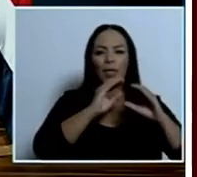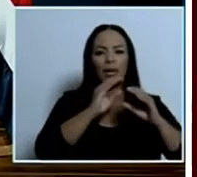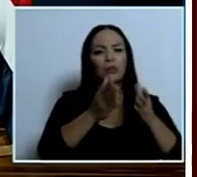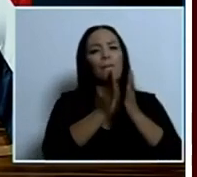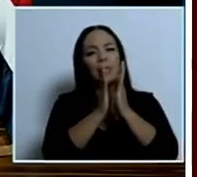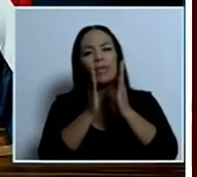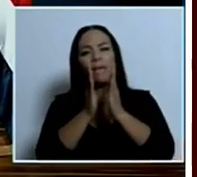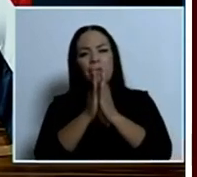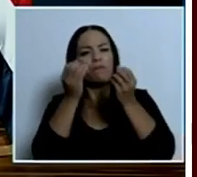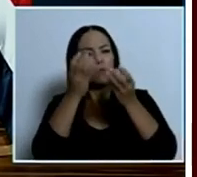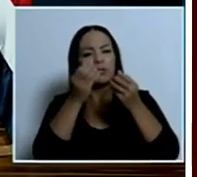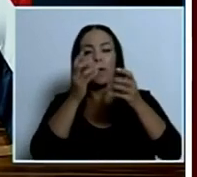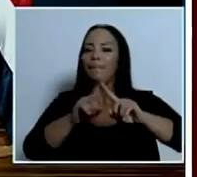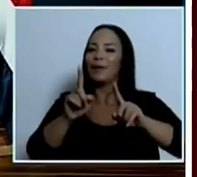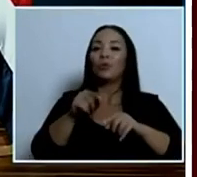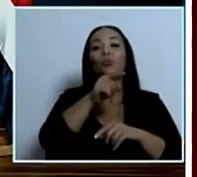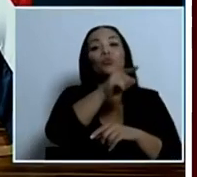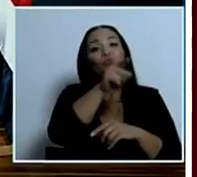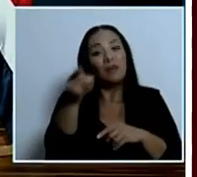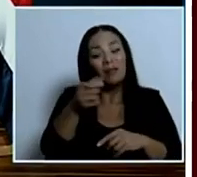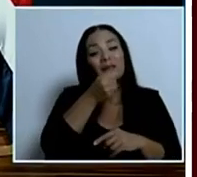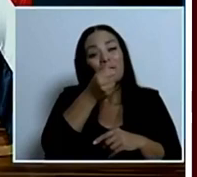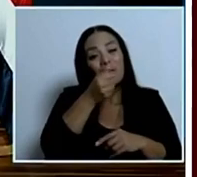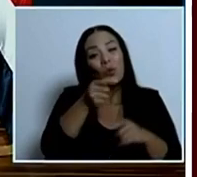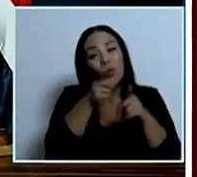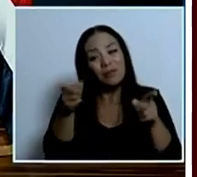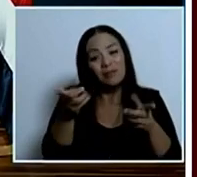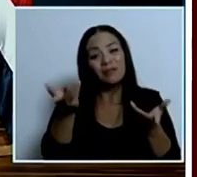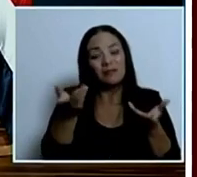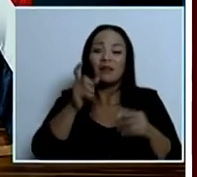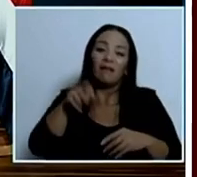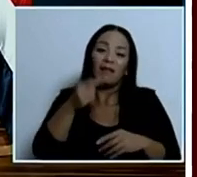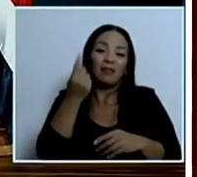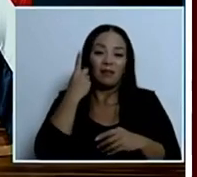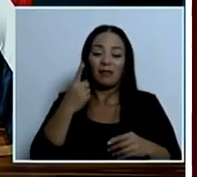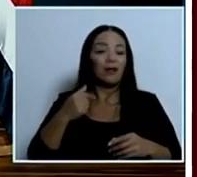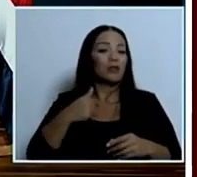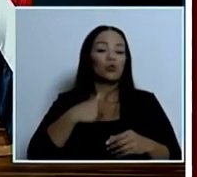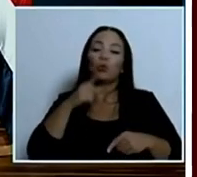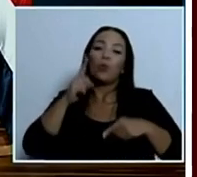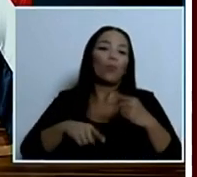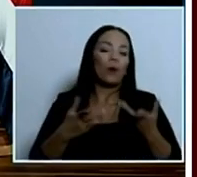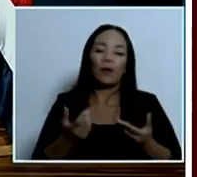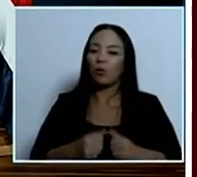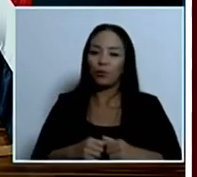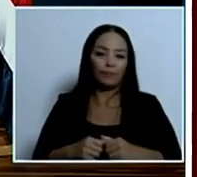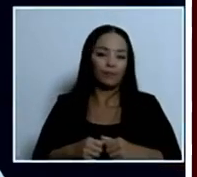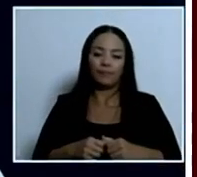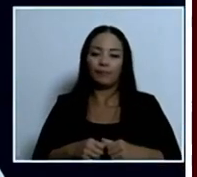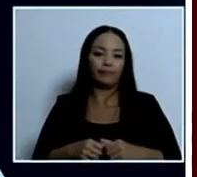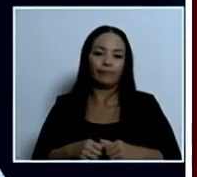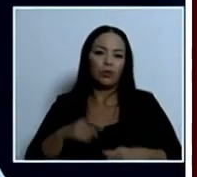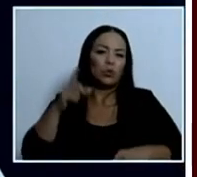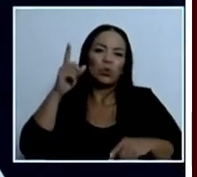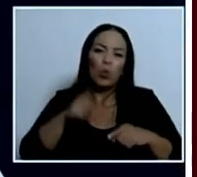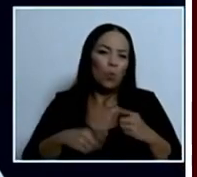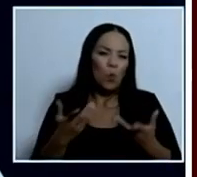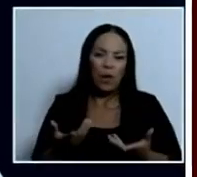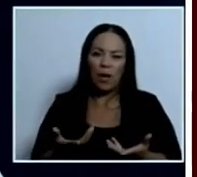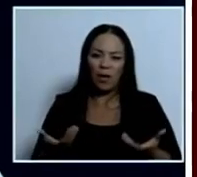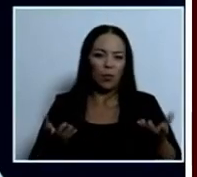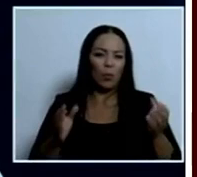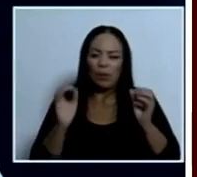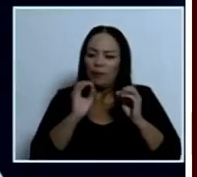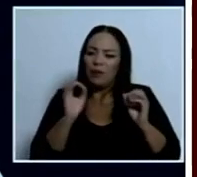entenderán señores y señoras periodistas que yo no puedo bajo ningún concepto estando en etapa de